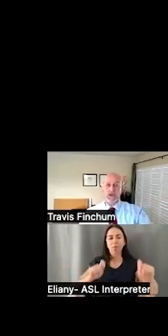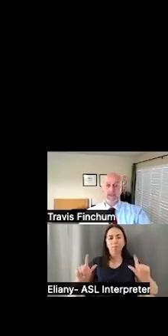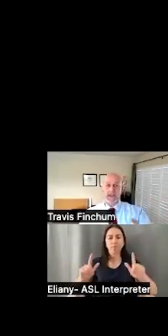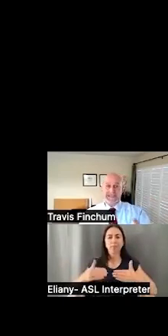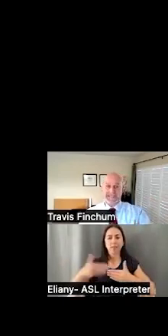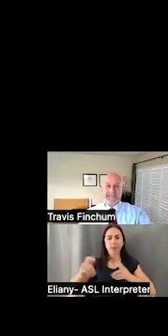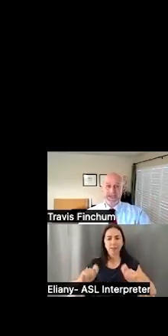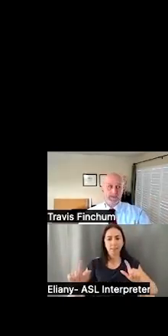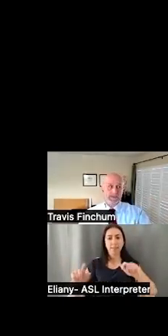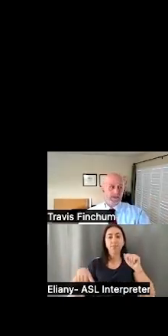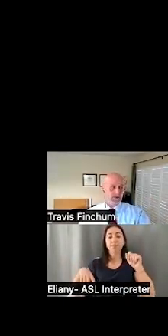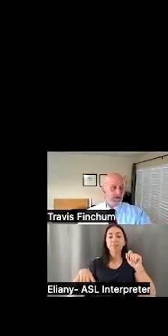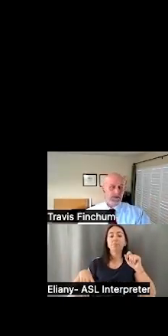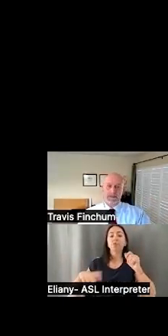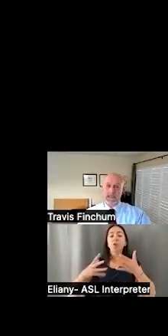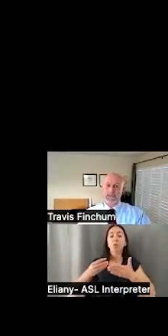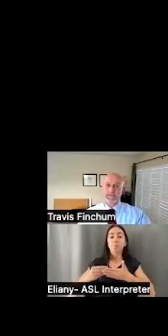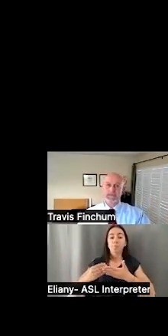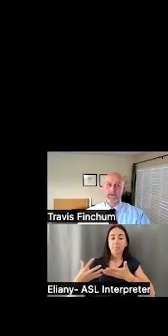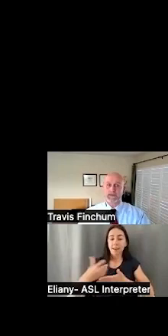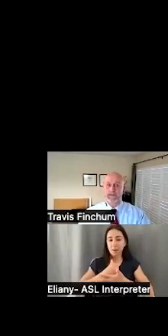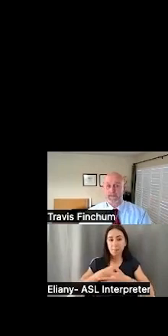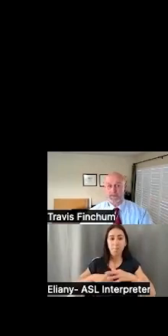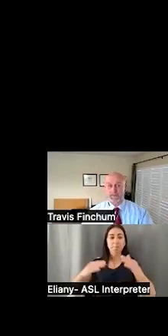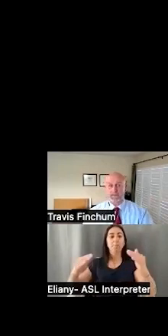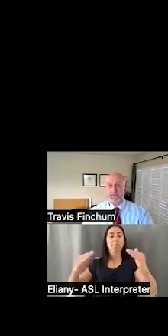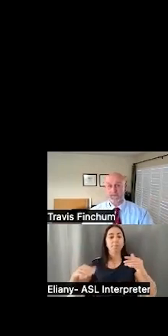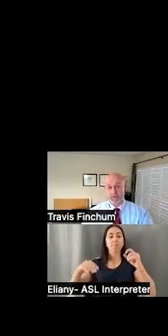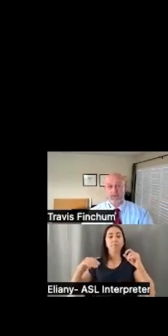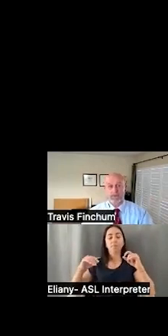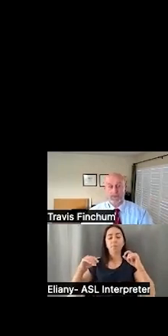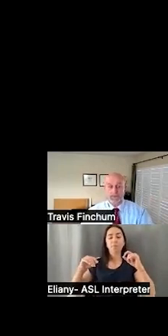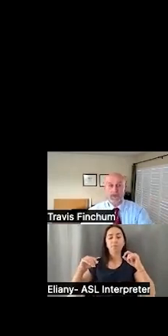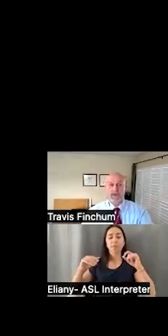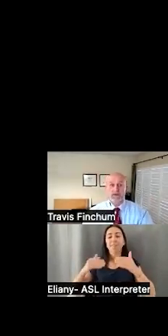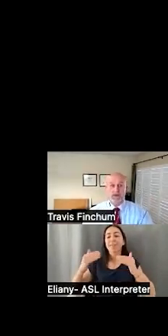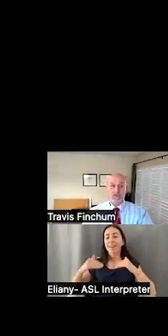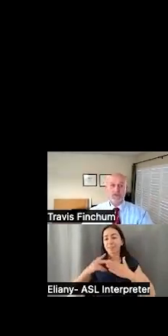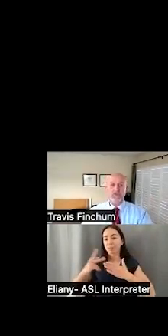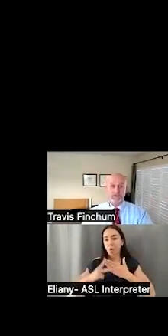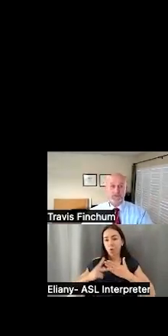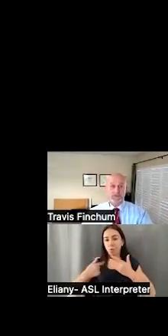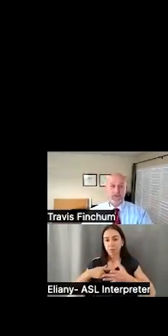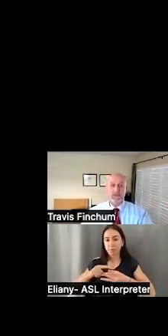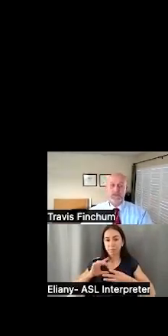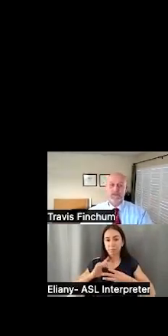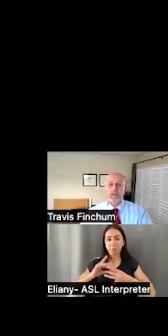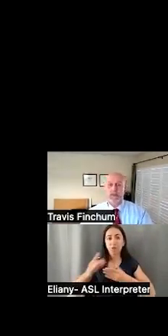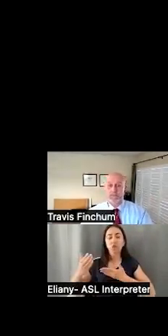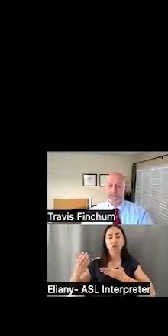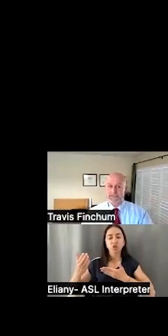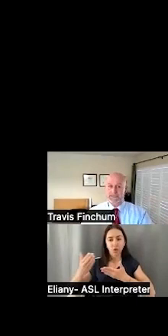en la siguiente pantalla. Entonces estamos hablando acerca de salarios aquí. El siguiente beneficio va a ser el programa que vamos a hablar.